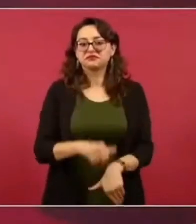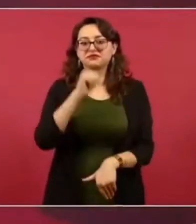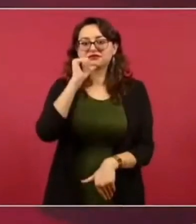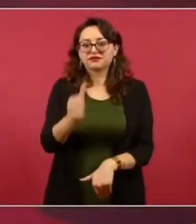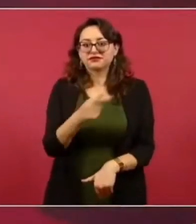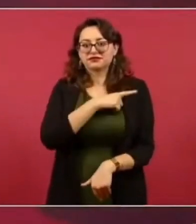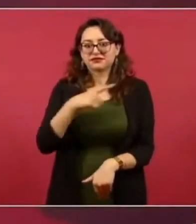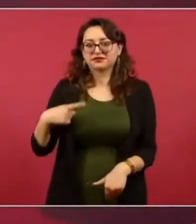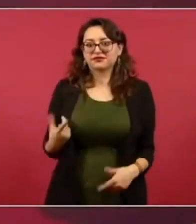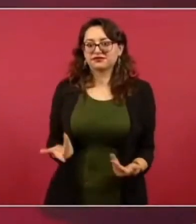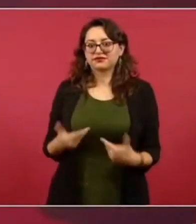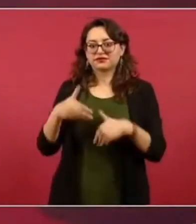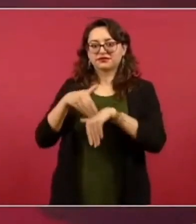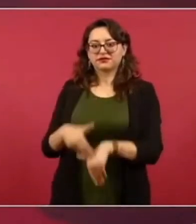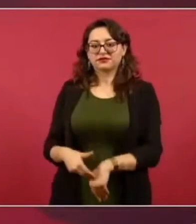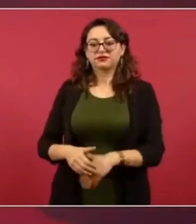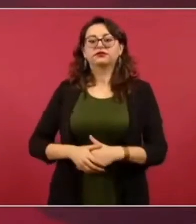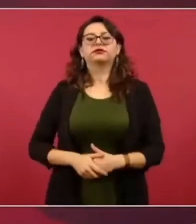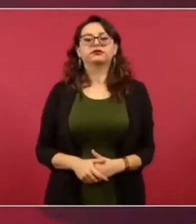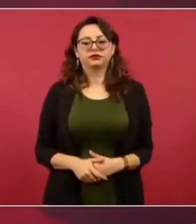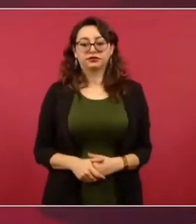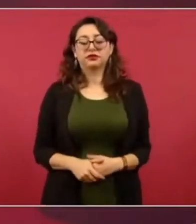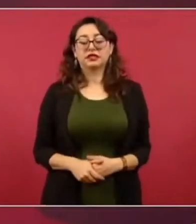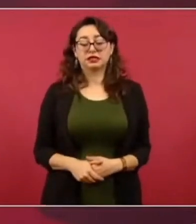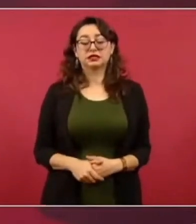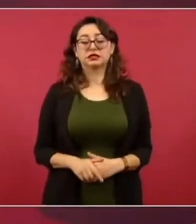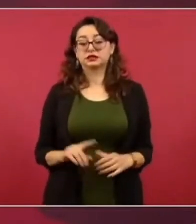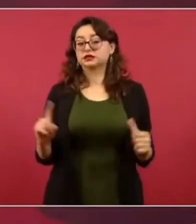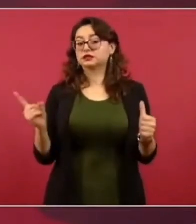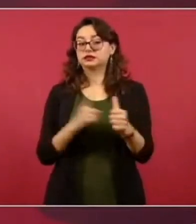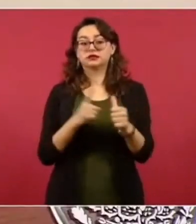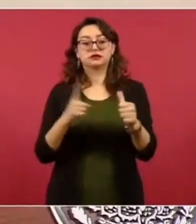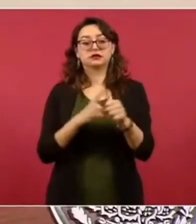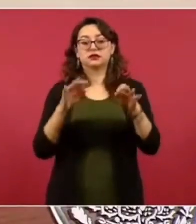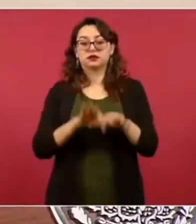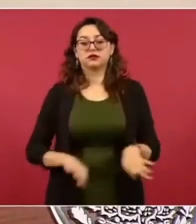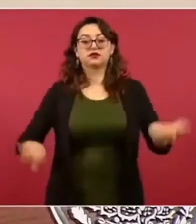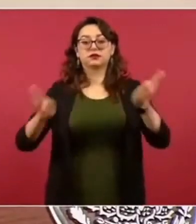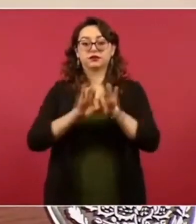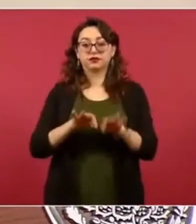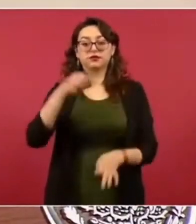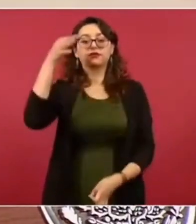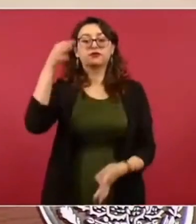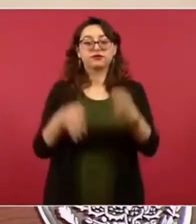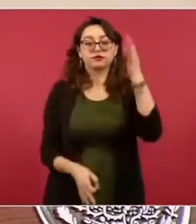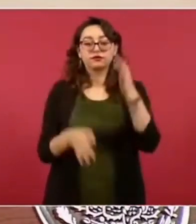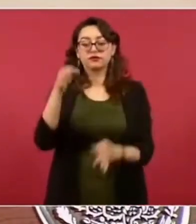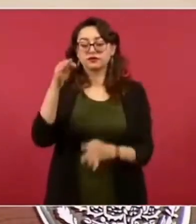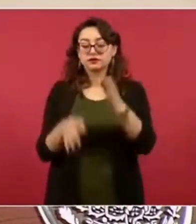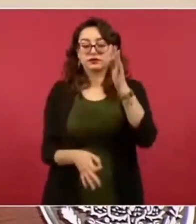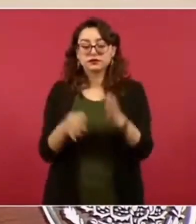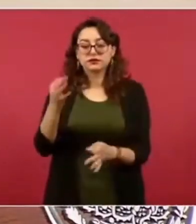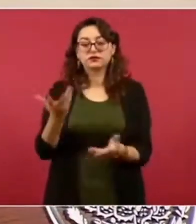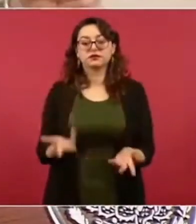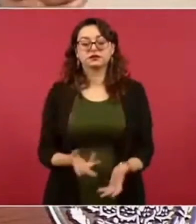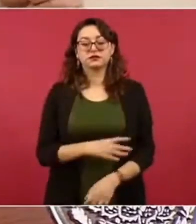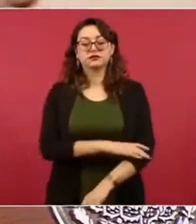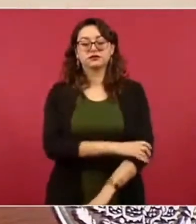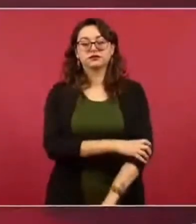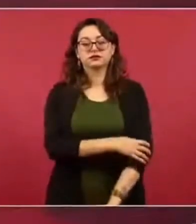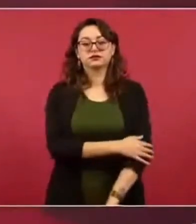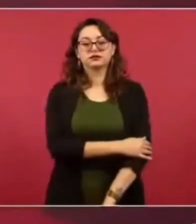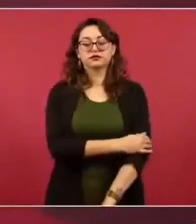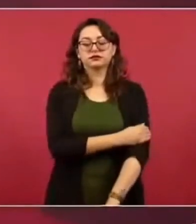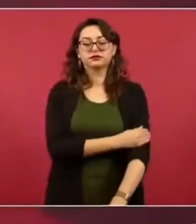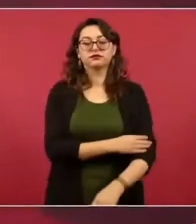ver lo jurídico, lo legal. Ustedes, que no eres